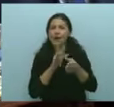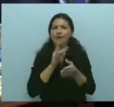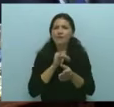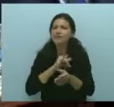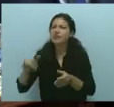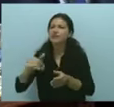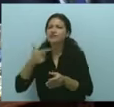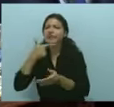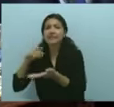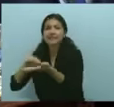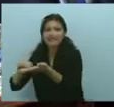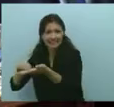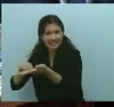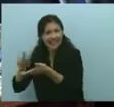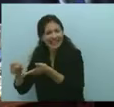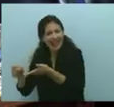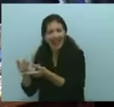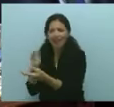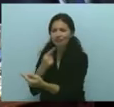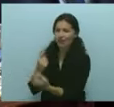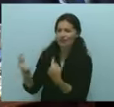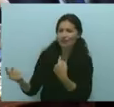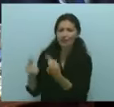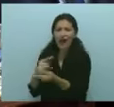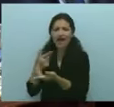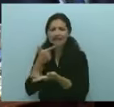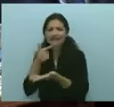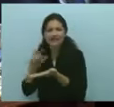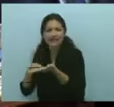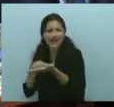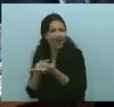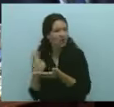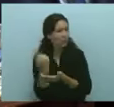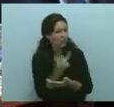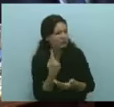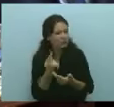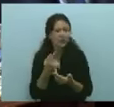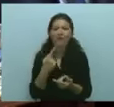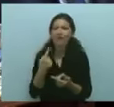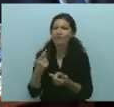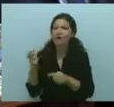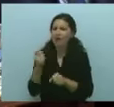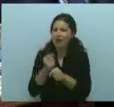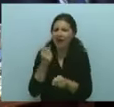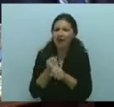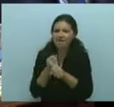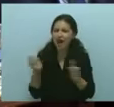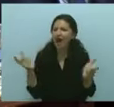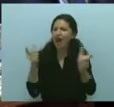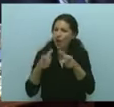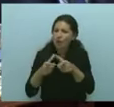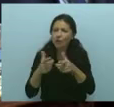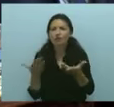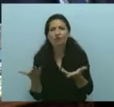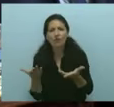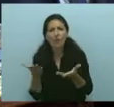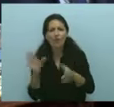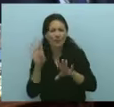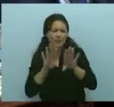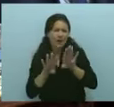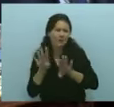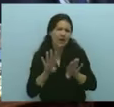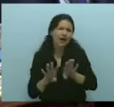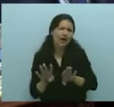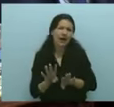y en el trabajo entre senadores y diputados de quienes habíamos conformado la comisión se logra este dictamen